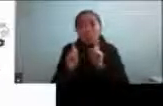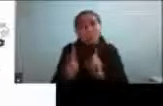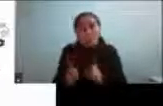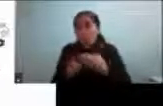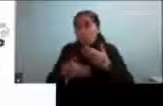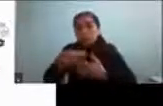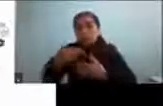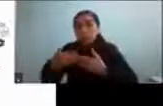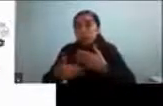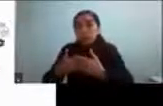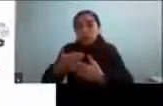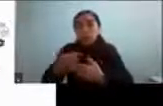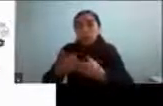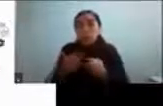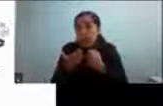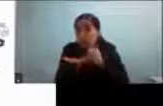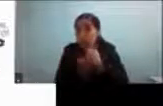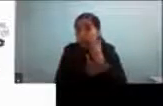inicialmente fue para niños